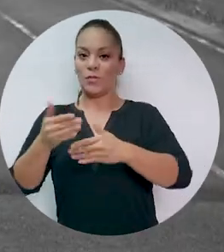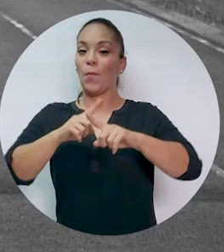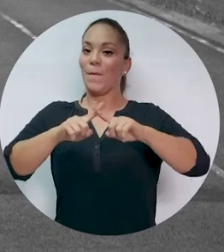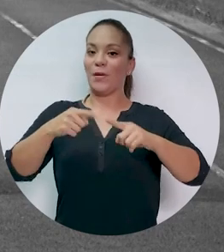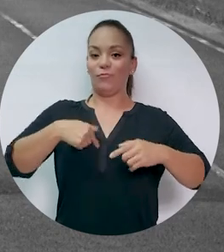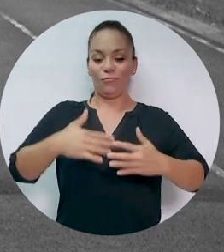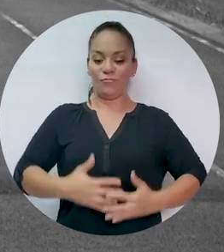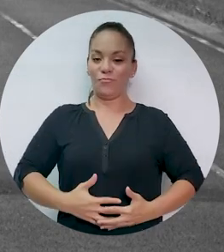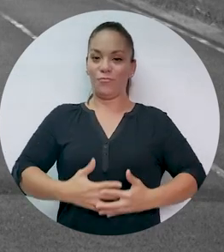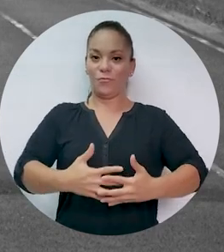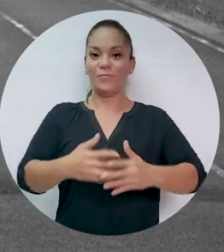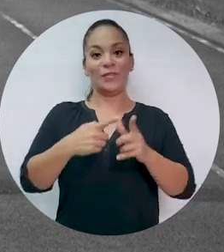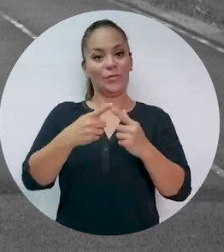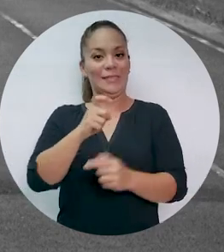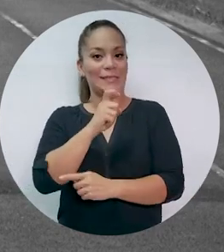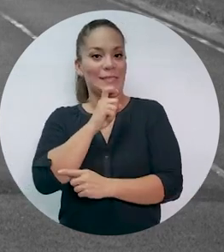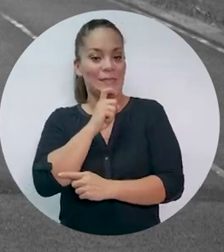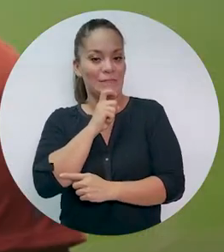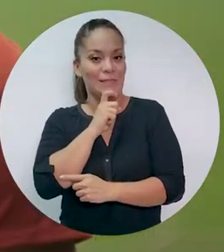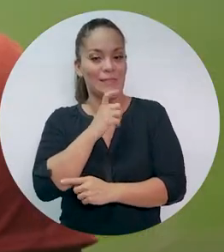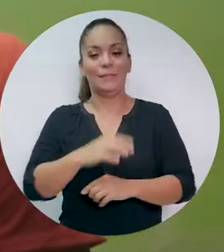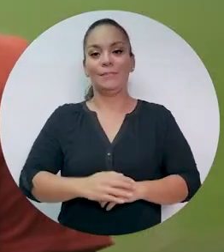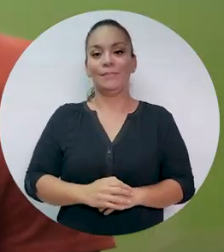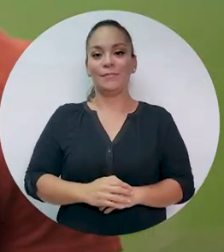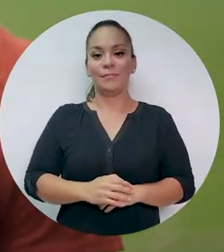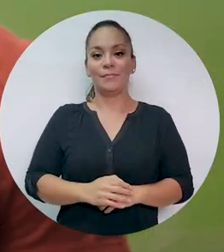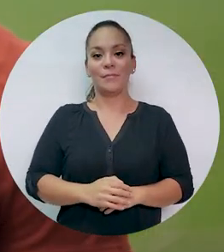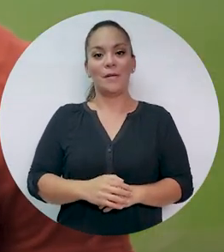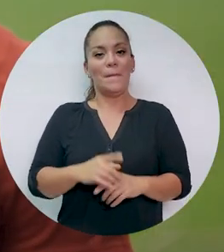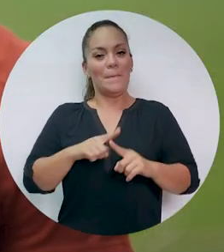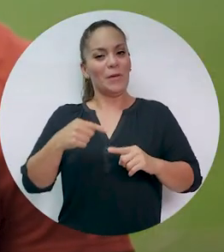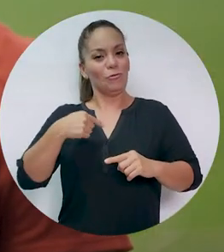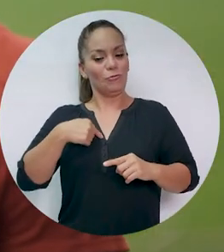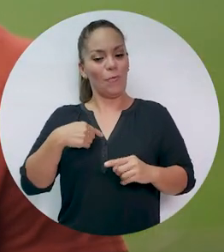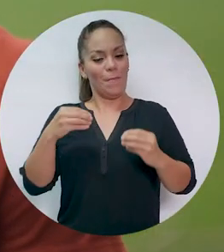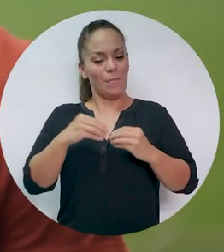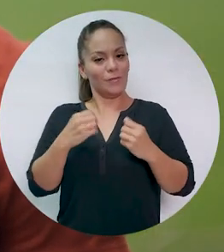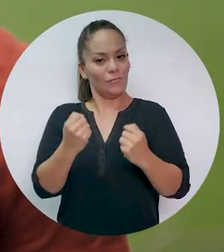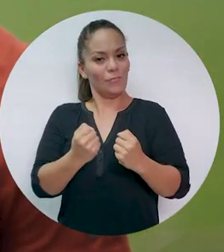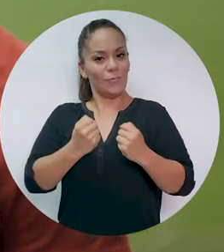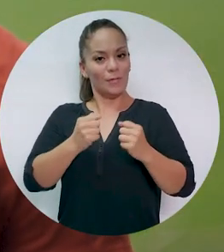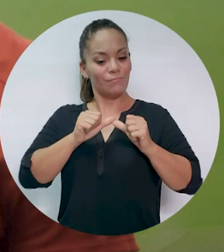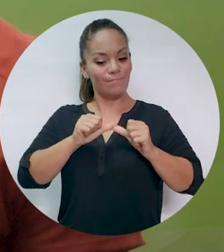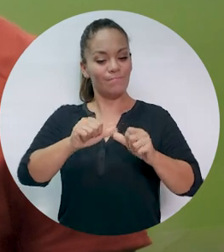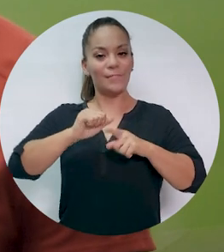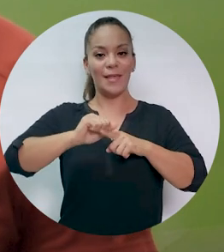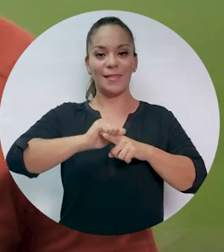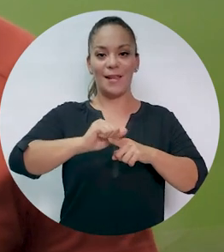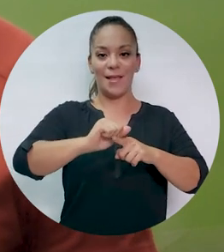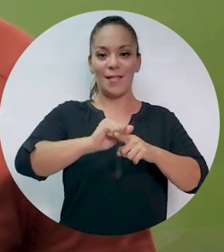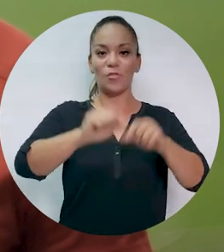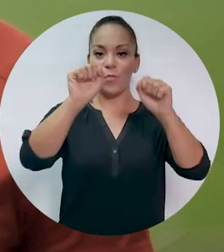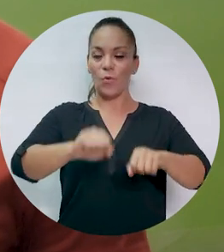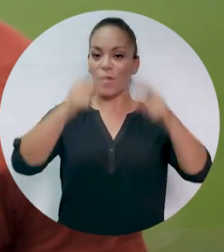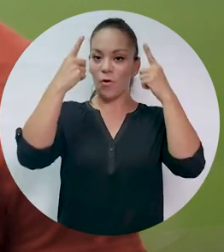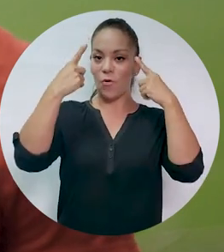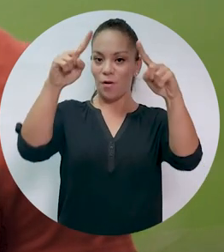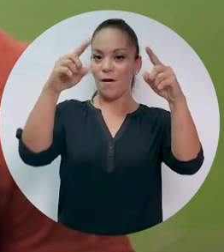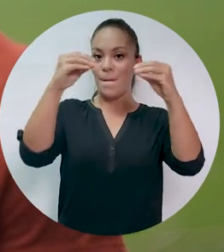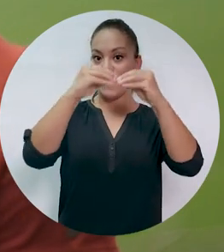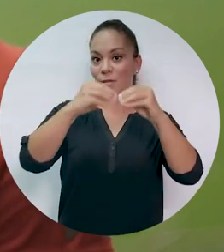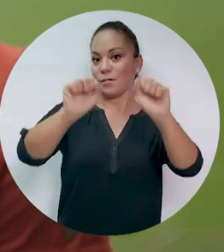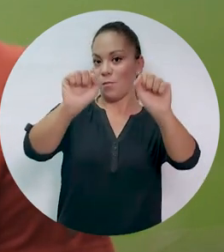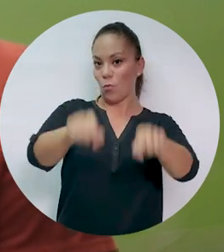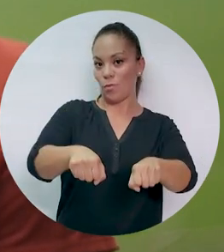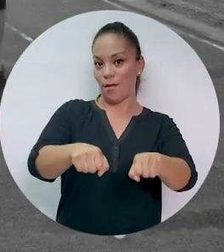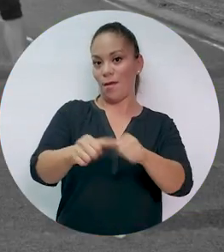pero quedé embarazada, entonces me cortó el proceso. Más bien me dieron muchas más ganas de continuar entrenando y de poder llegar a lo más